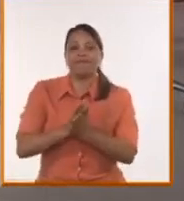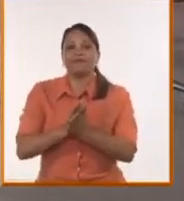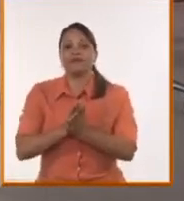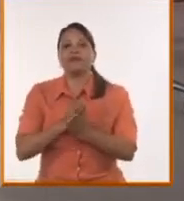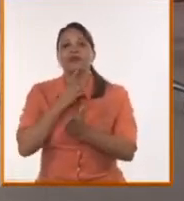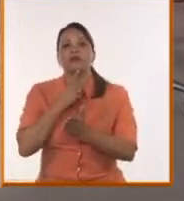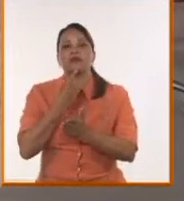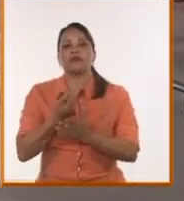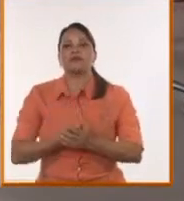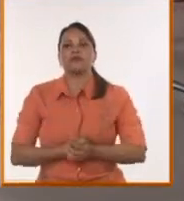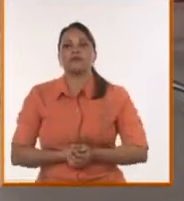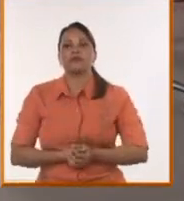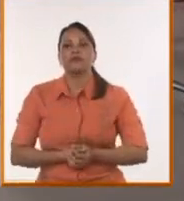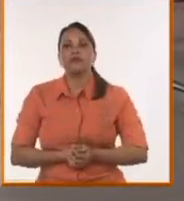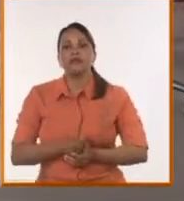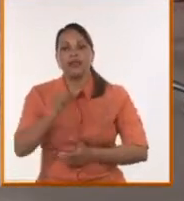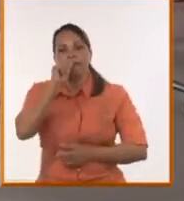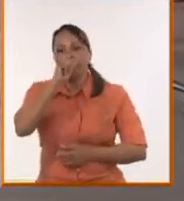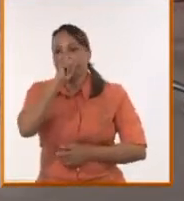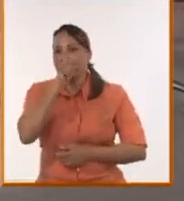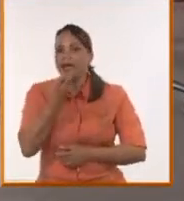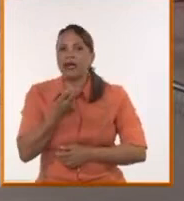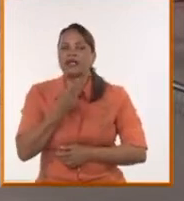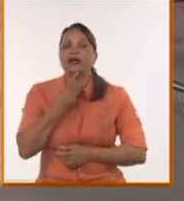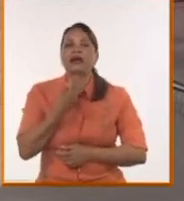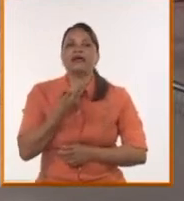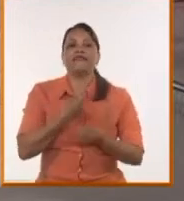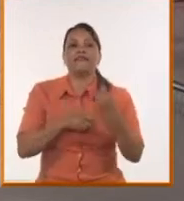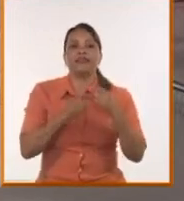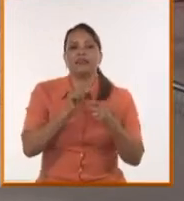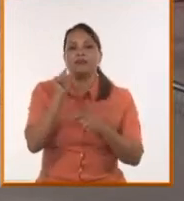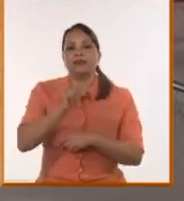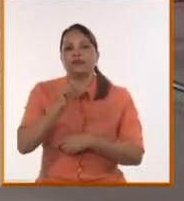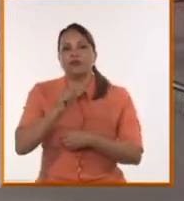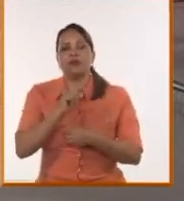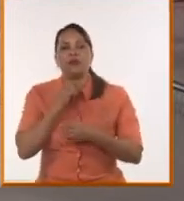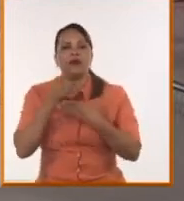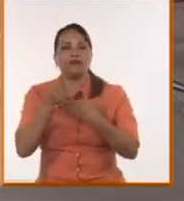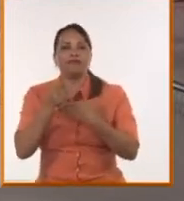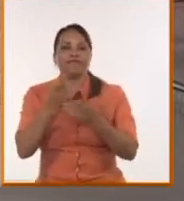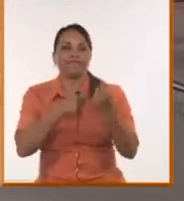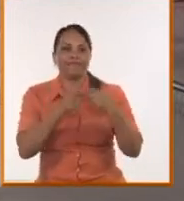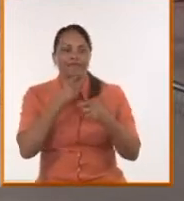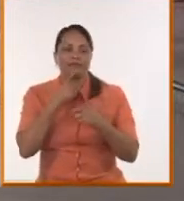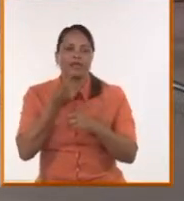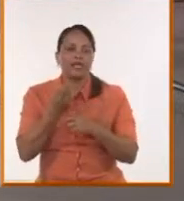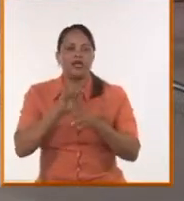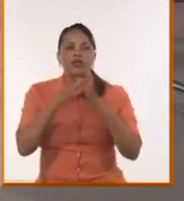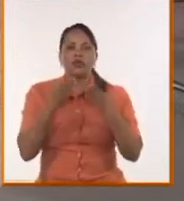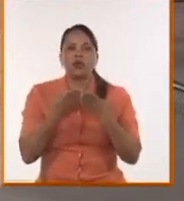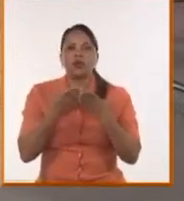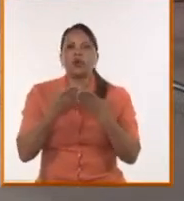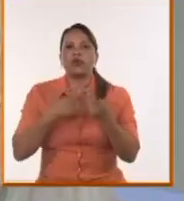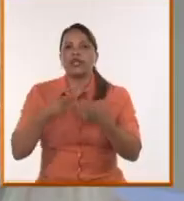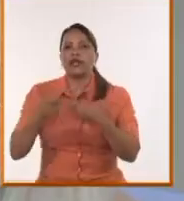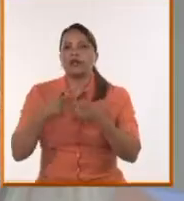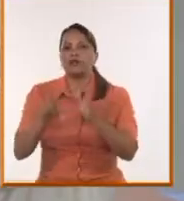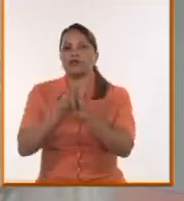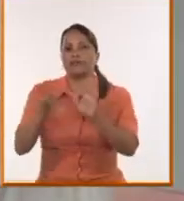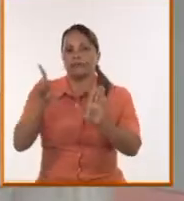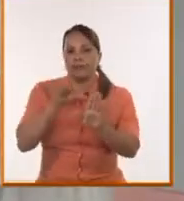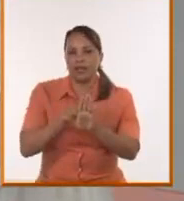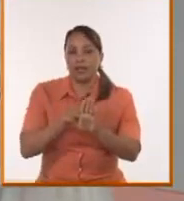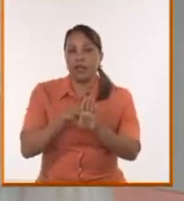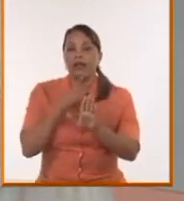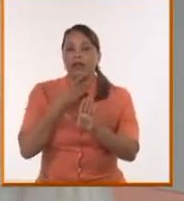del narco, de la trata de personas, bueno, de todos los negocios ilícitos que se mueven a través del narco y todo esto